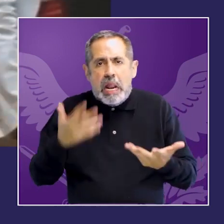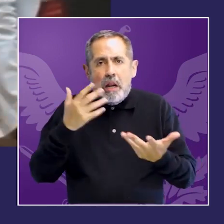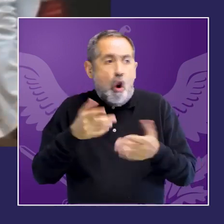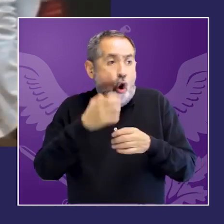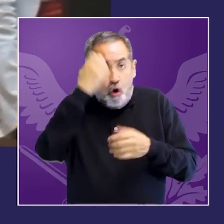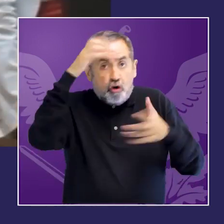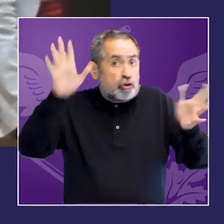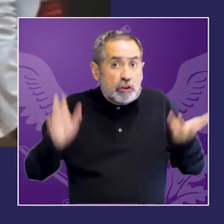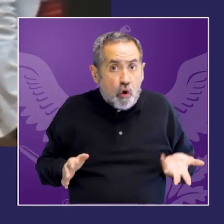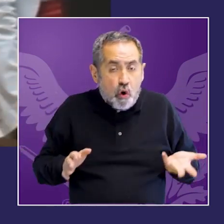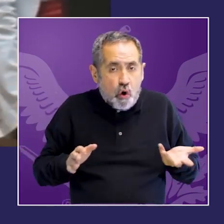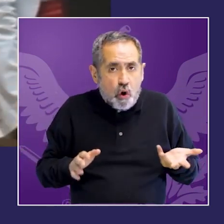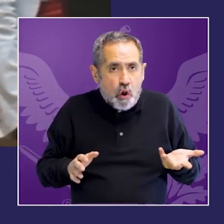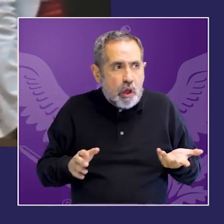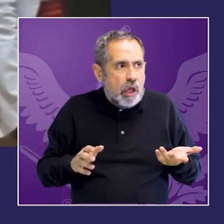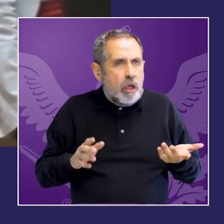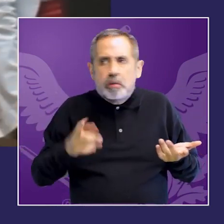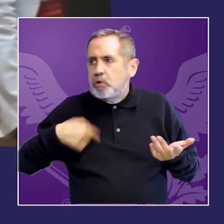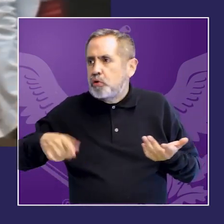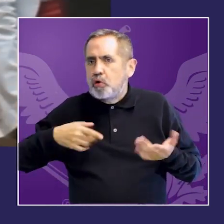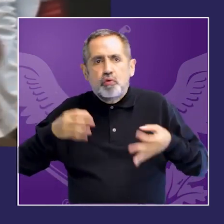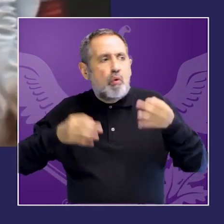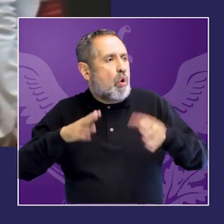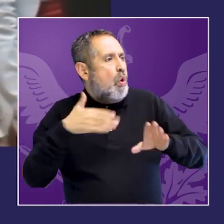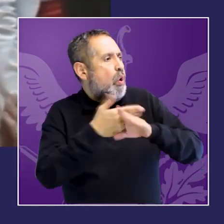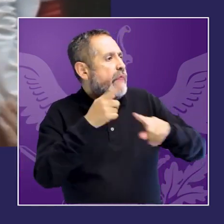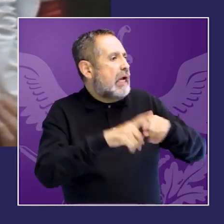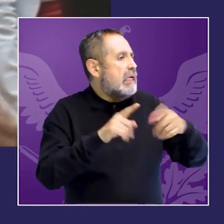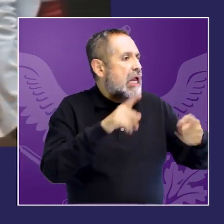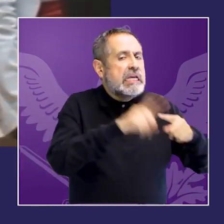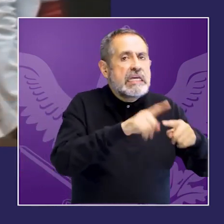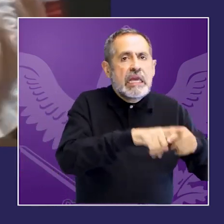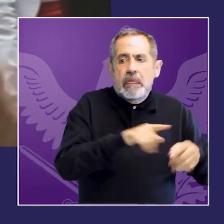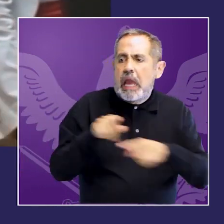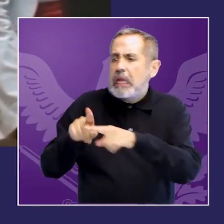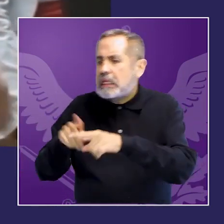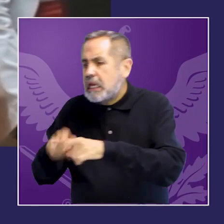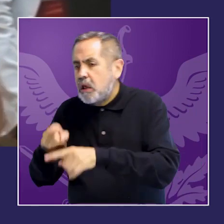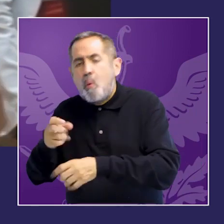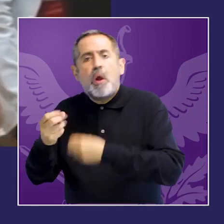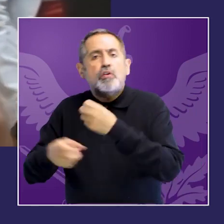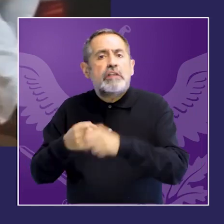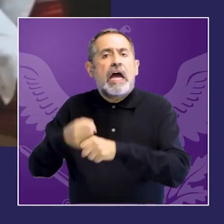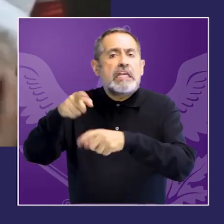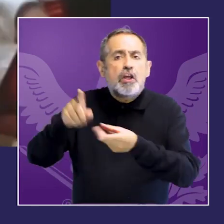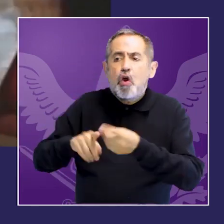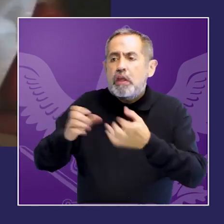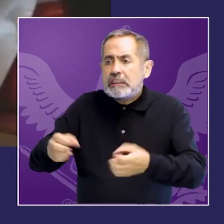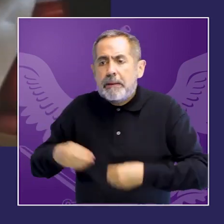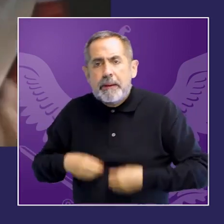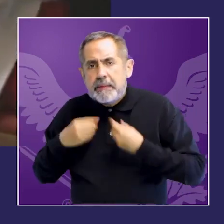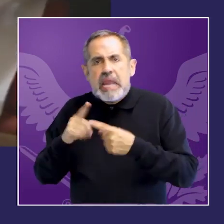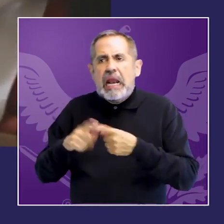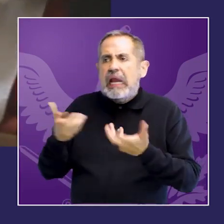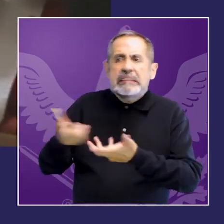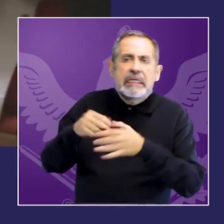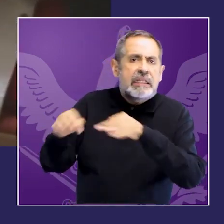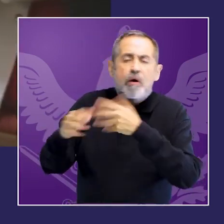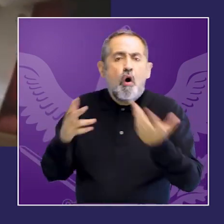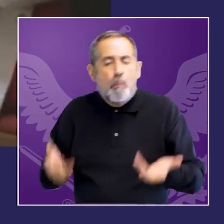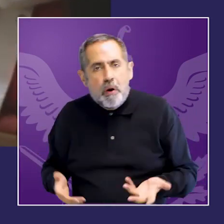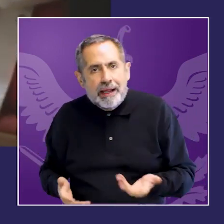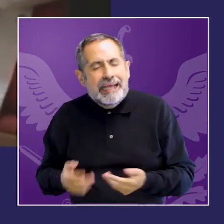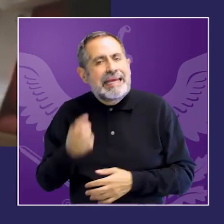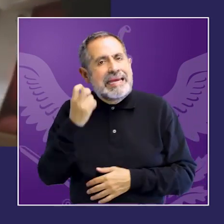o eran desconocidos contra quién quiénes quiénes fueron esas mujeres cuántos años tenían dónde estaban